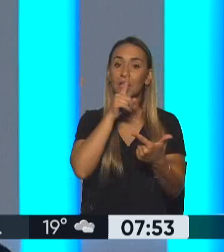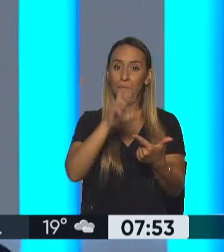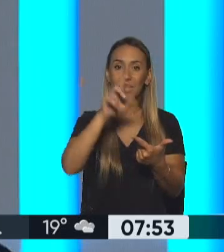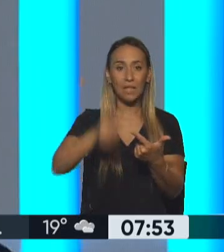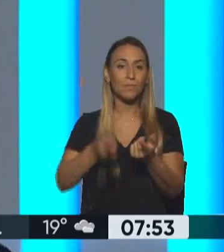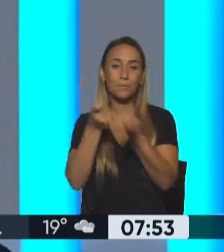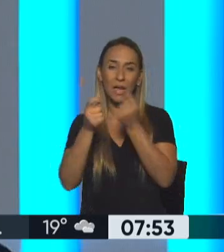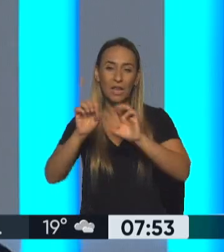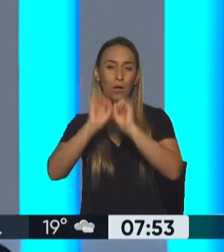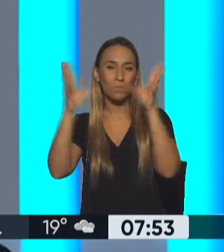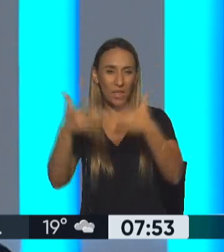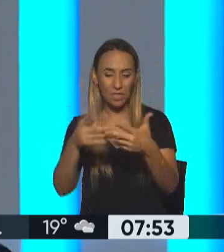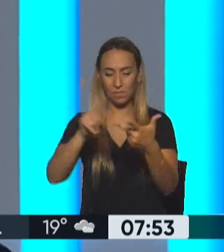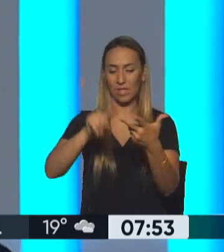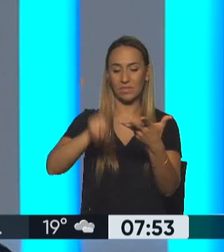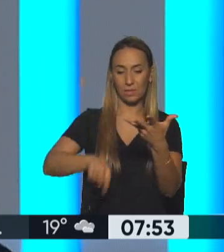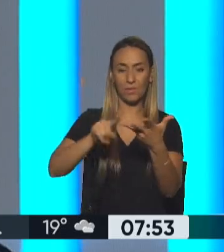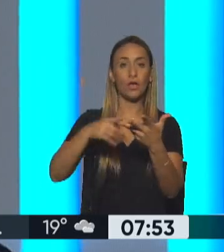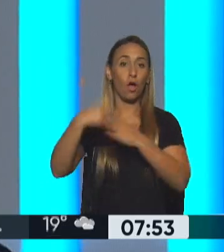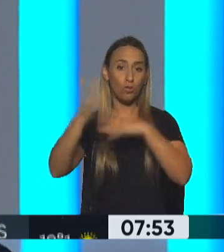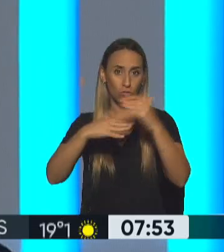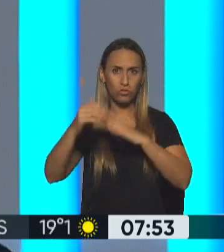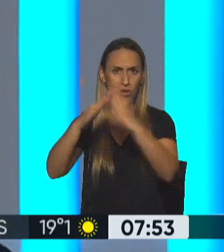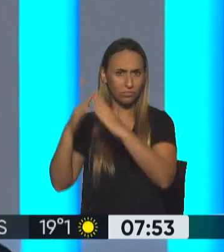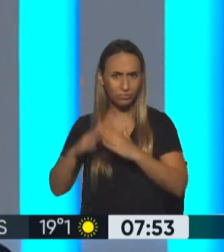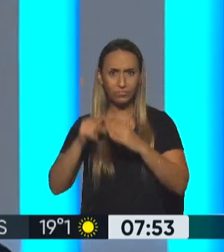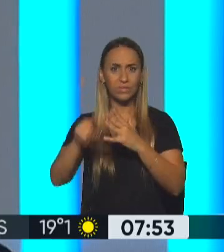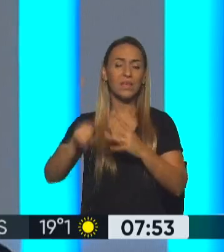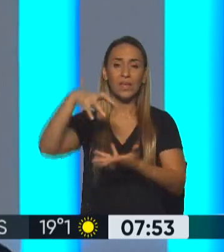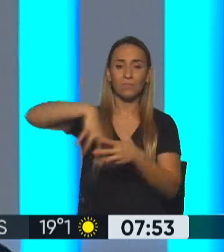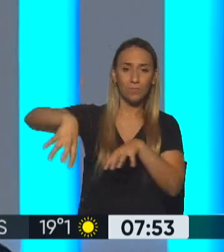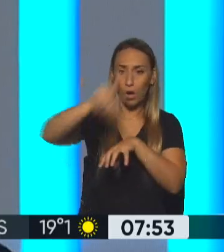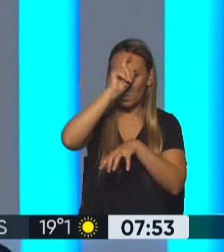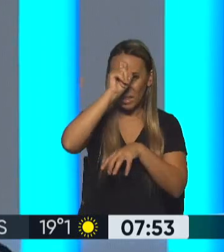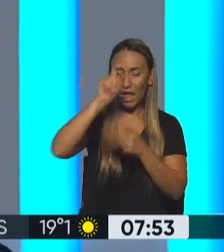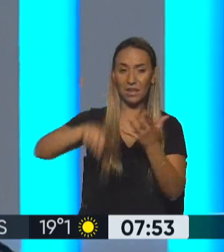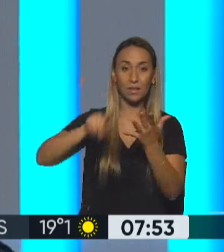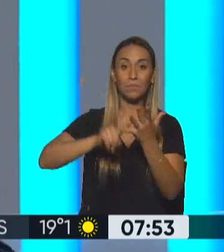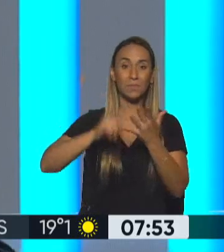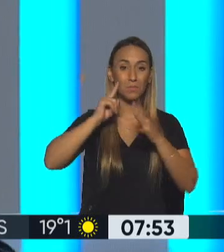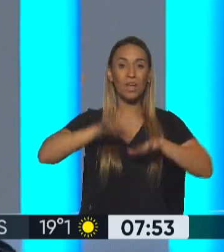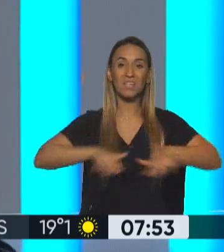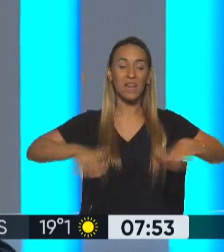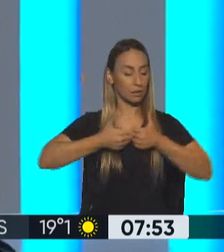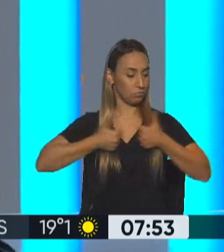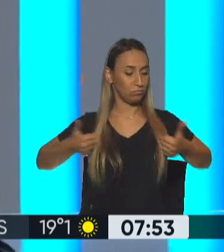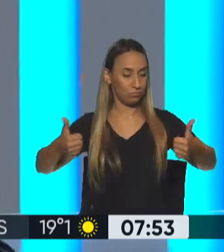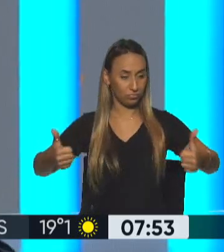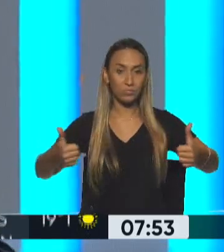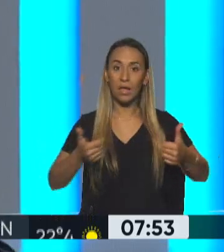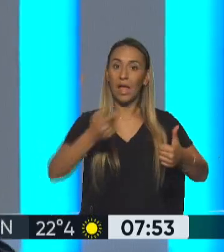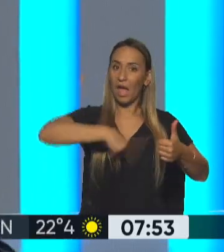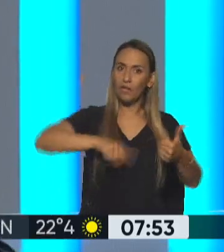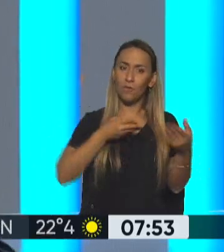construcción de viviendas, del sistema sanitario. De hecho, veíamos sobre el escenario a los beneficiarios de políticas públicas que implementó el Gobierno Nacional